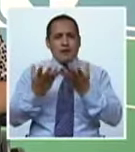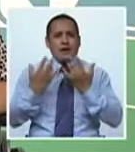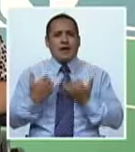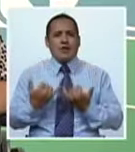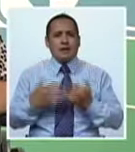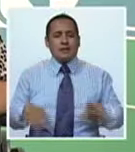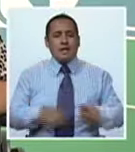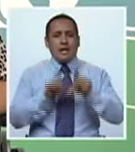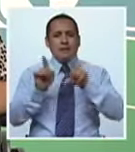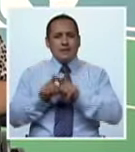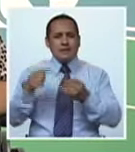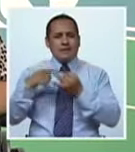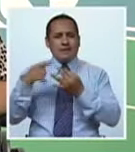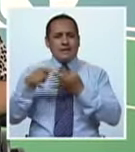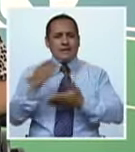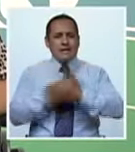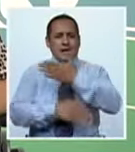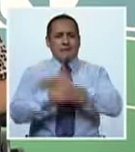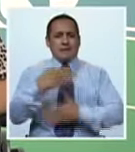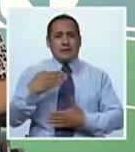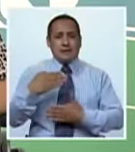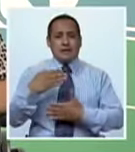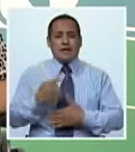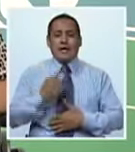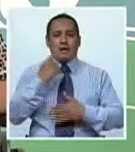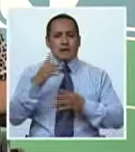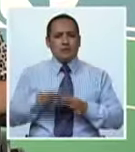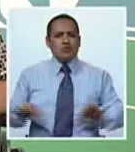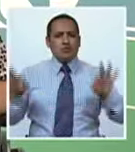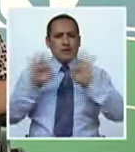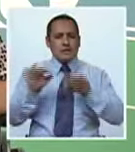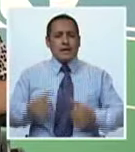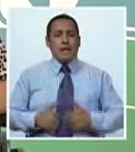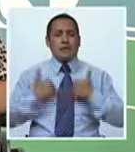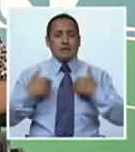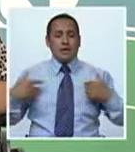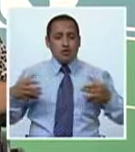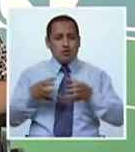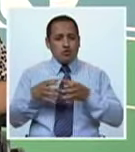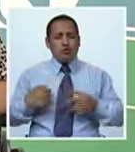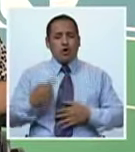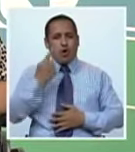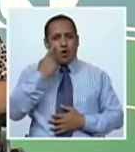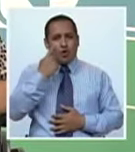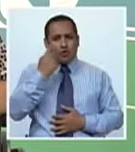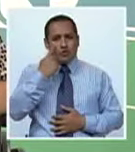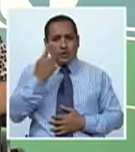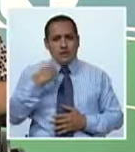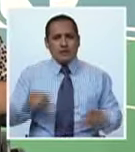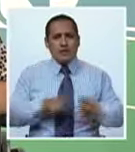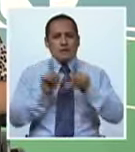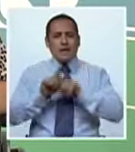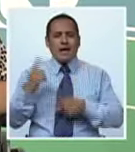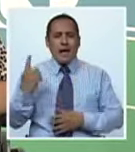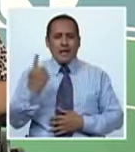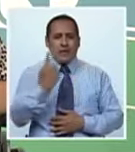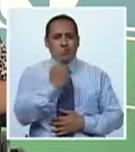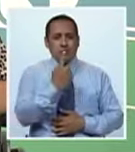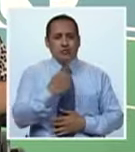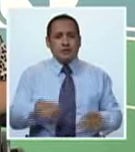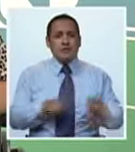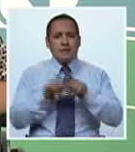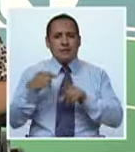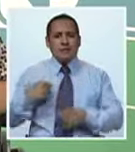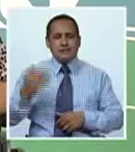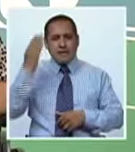justamente las diferentes discapacidades. Es parte de la vida, nosotros tenemos que conocer sobre cada una de ellas,